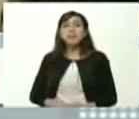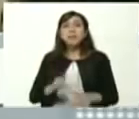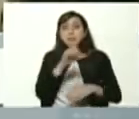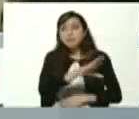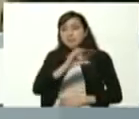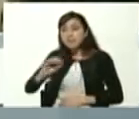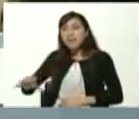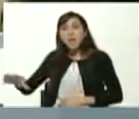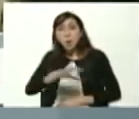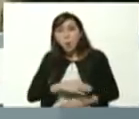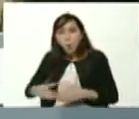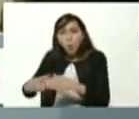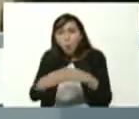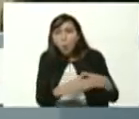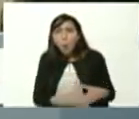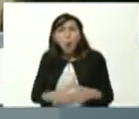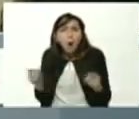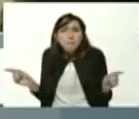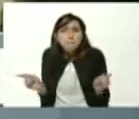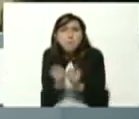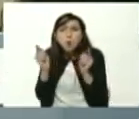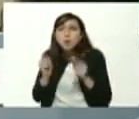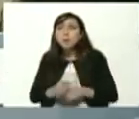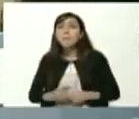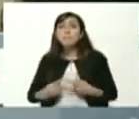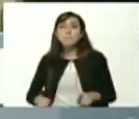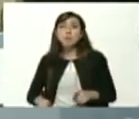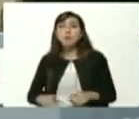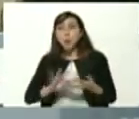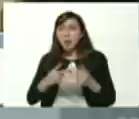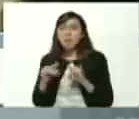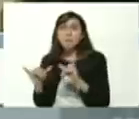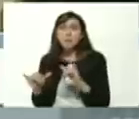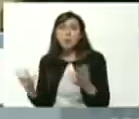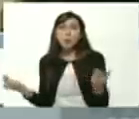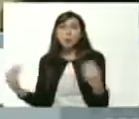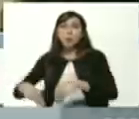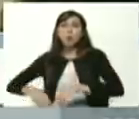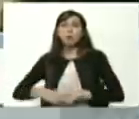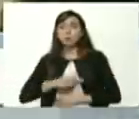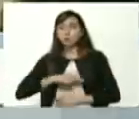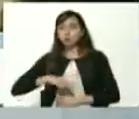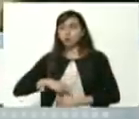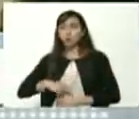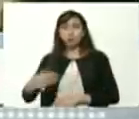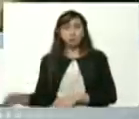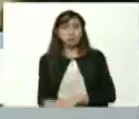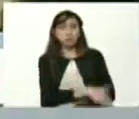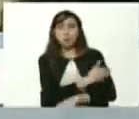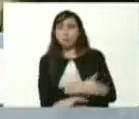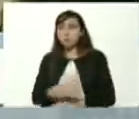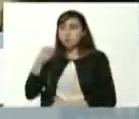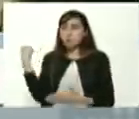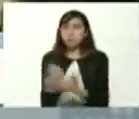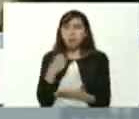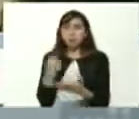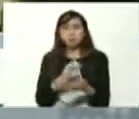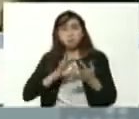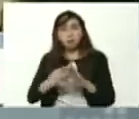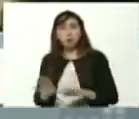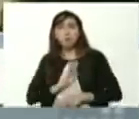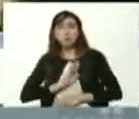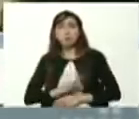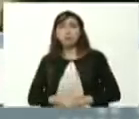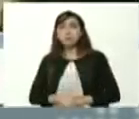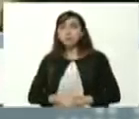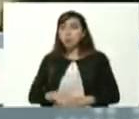populares eran pequeñas pero eran organizaciones de los barrios nosotros venimos de la calle de la lucha de los barrios de los